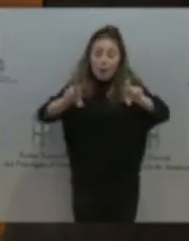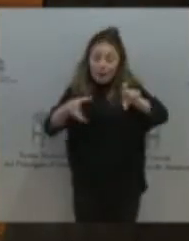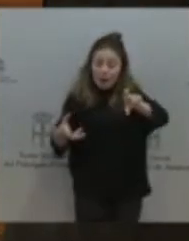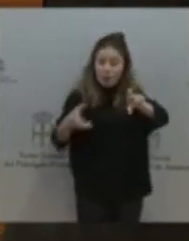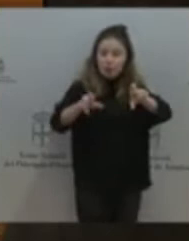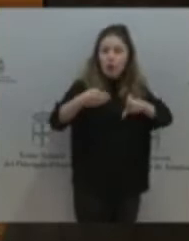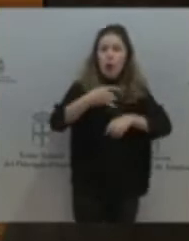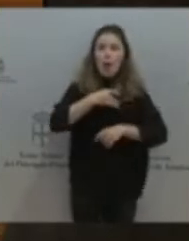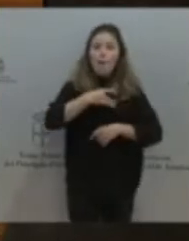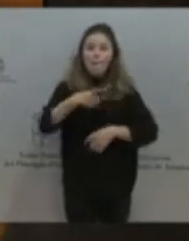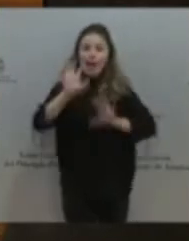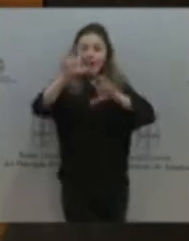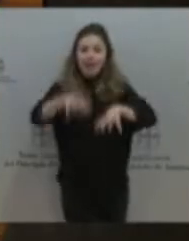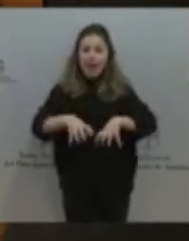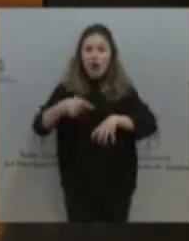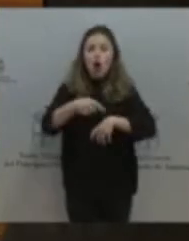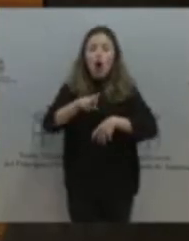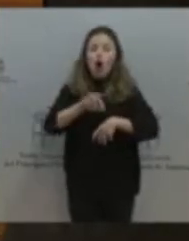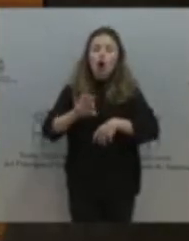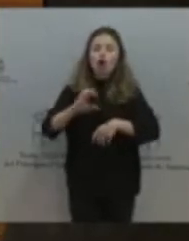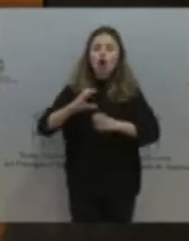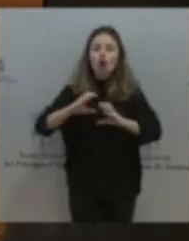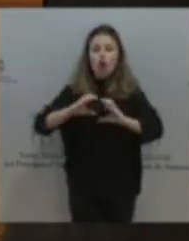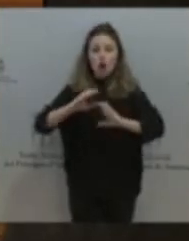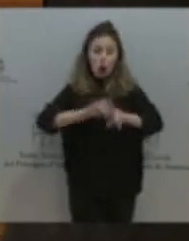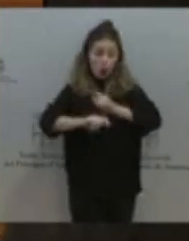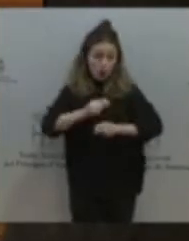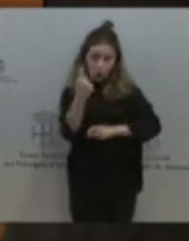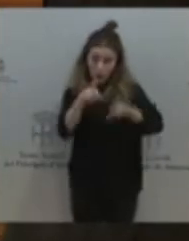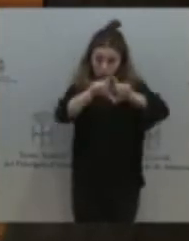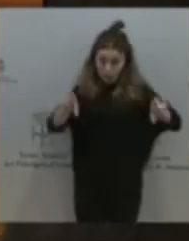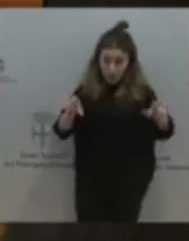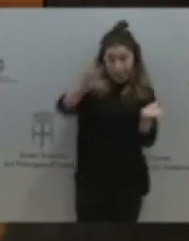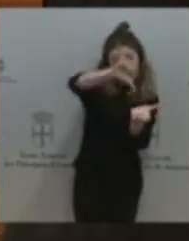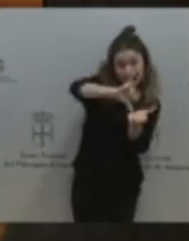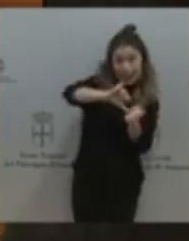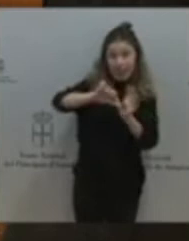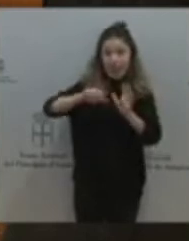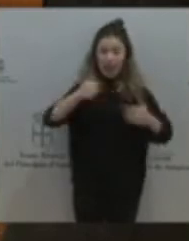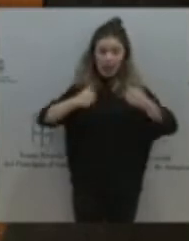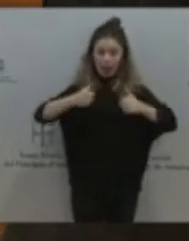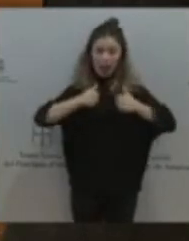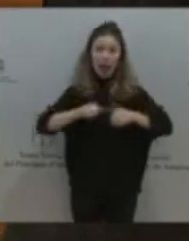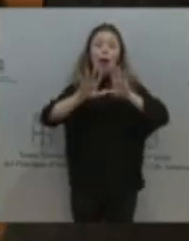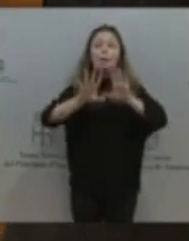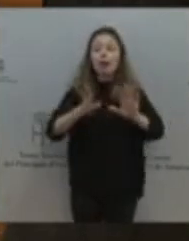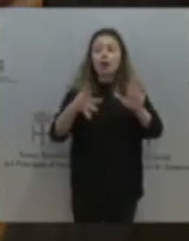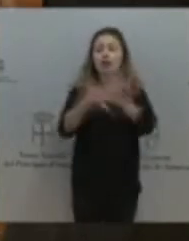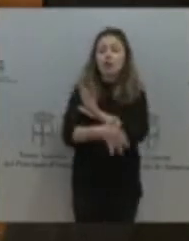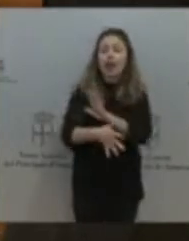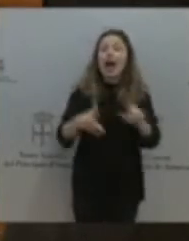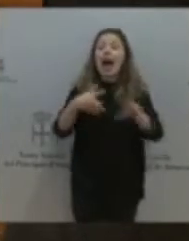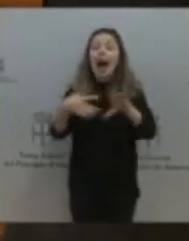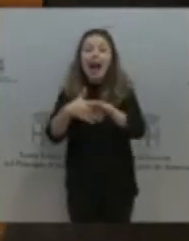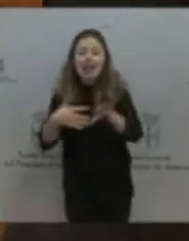empresa que tiene su sede en Canadá, pero que tiene absolutamente todas las acciones, todos sus accionistas son australianos. Por eso dejó de